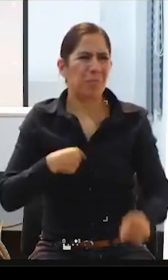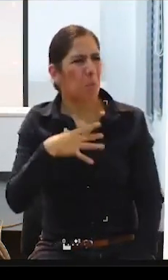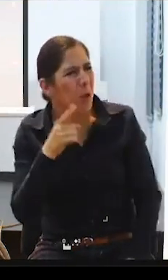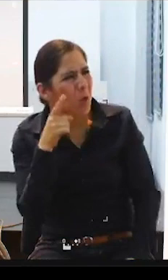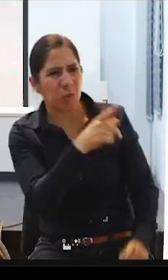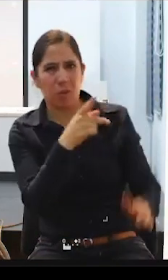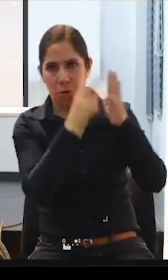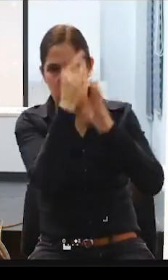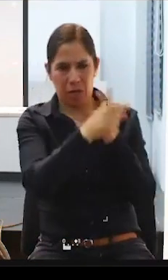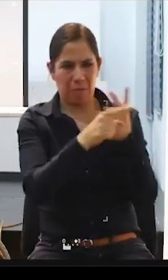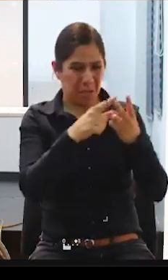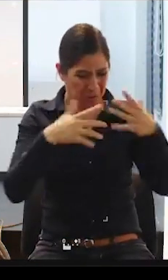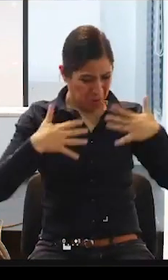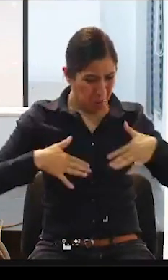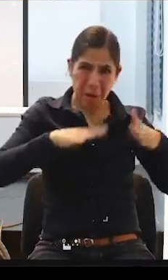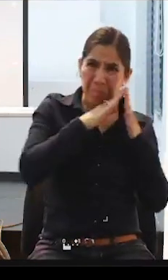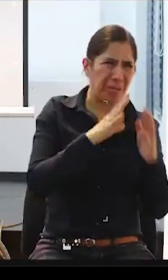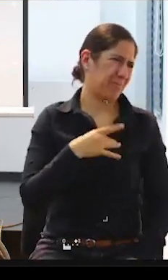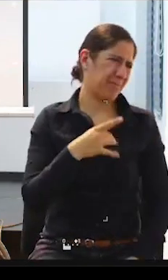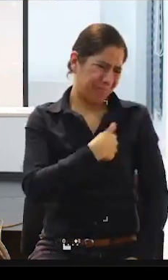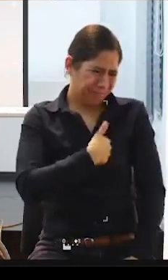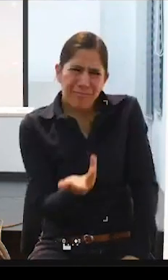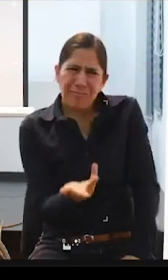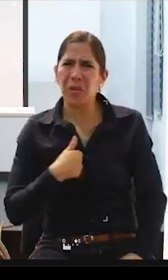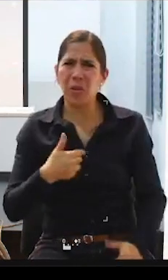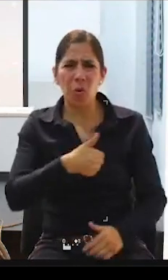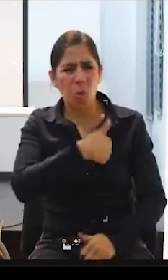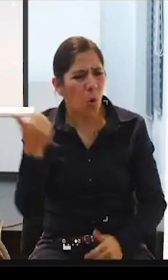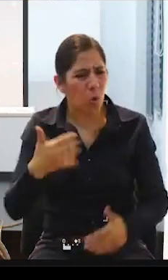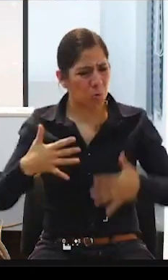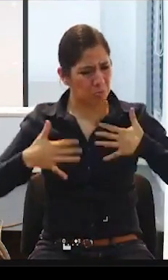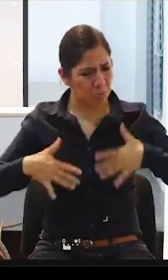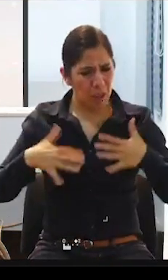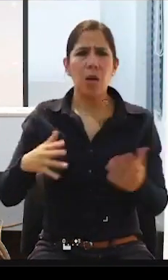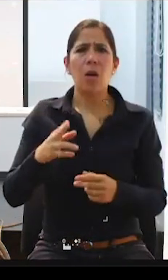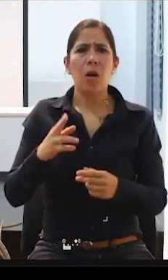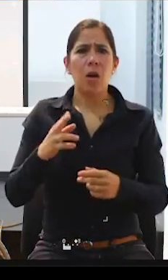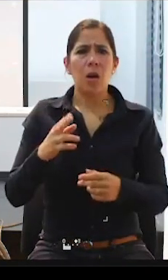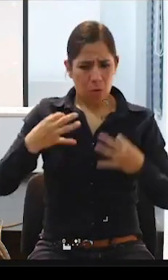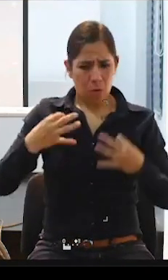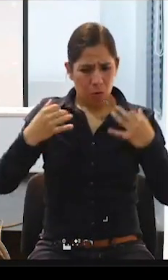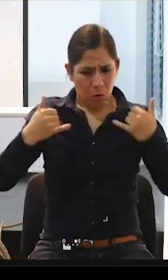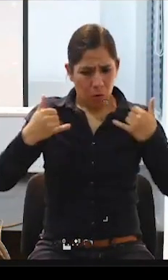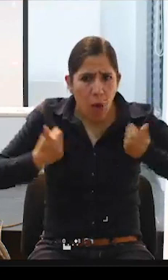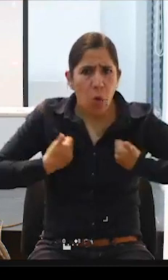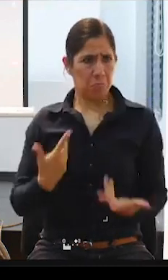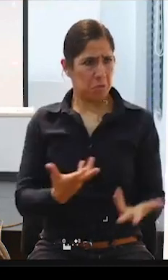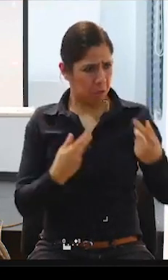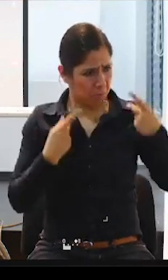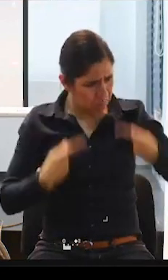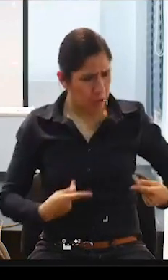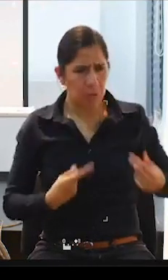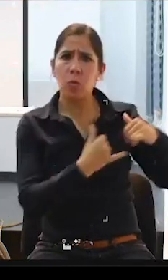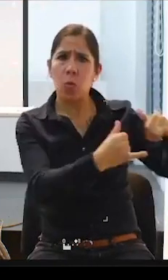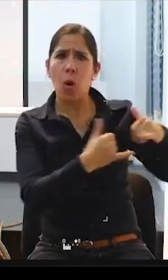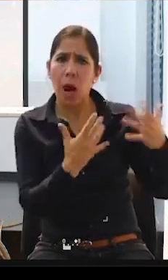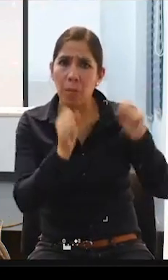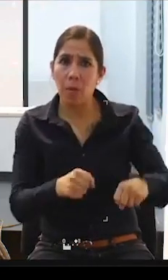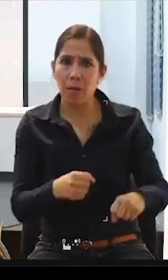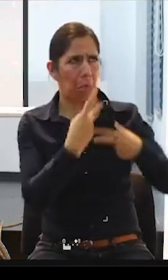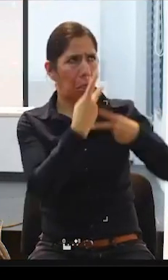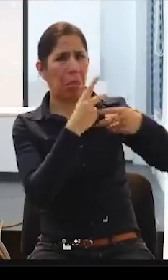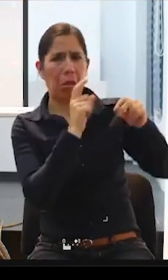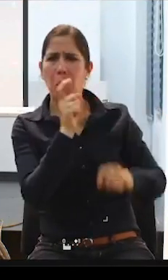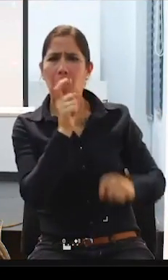¿verdad? Que quería vestirse de acuerdo a su edad, él pudo expresar que era un ser humano, que era una persona, que no necesitaba ser cuidada,